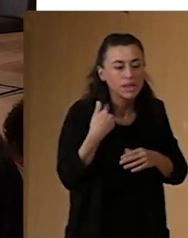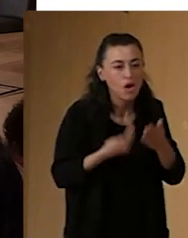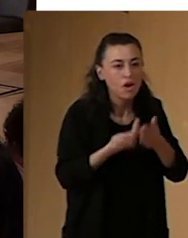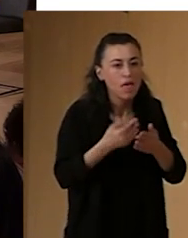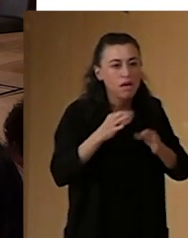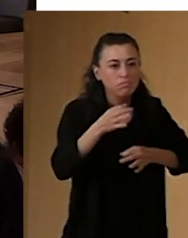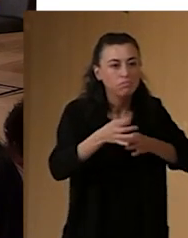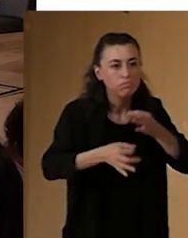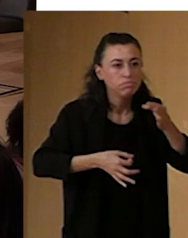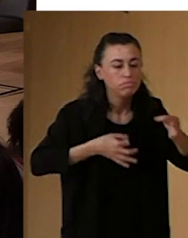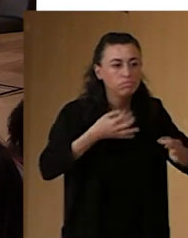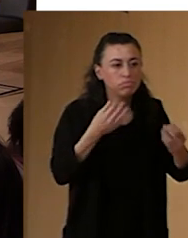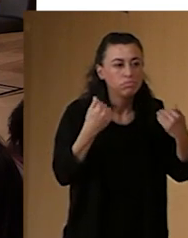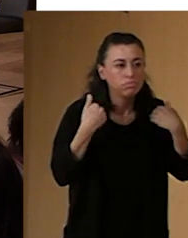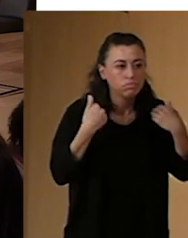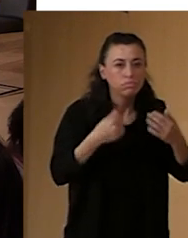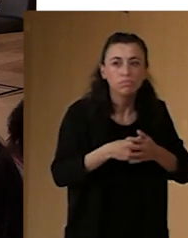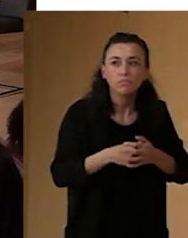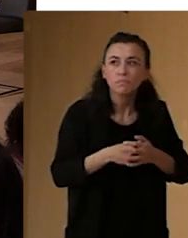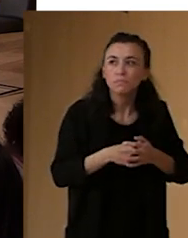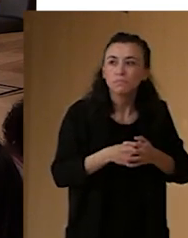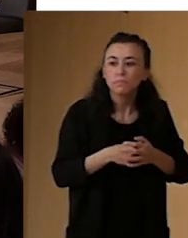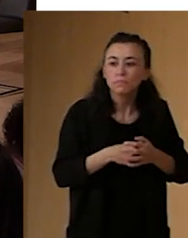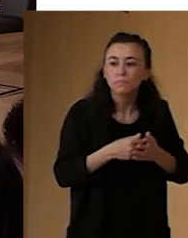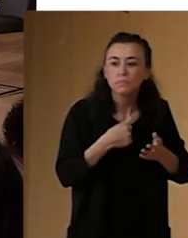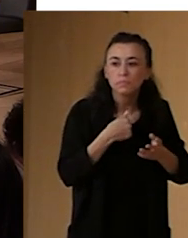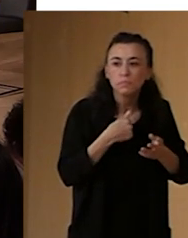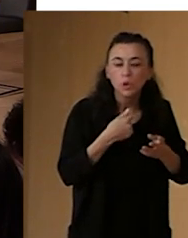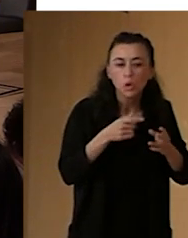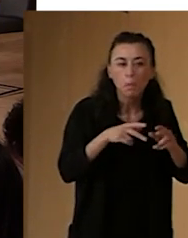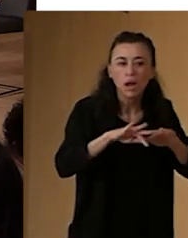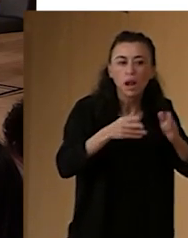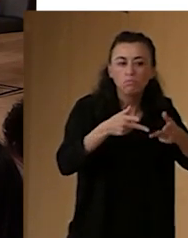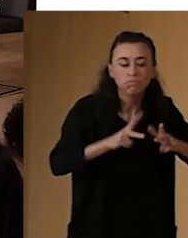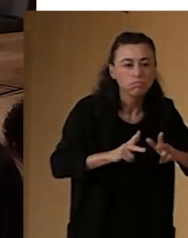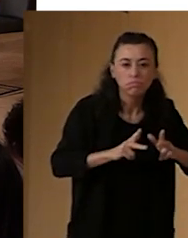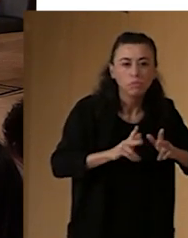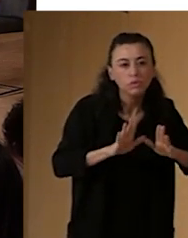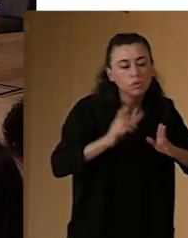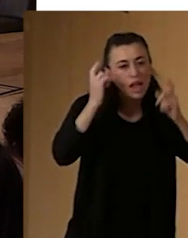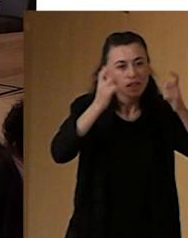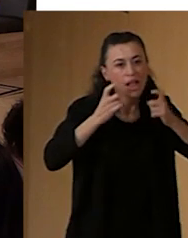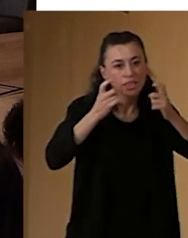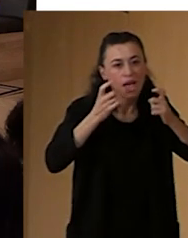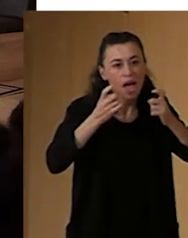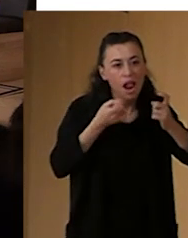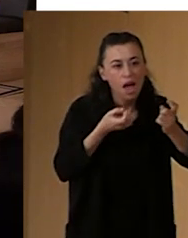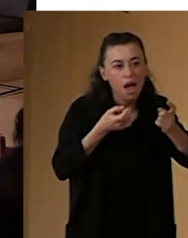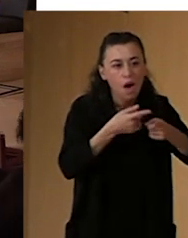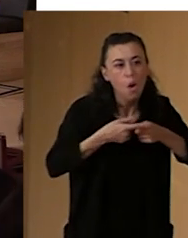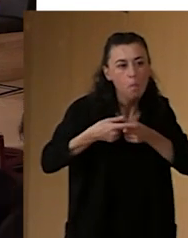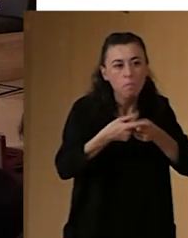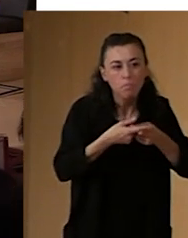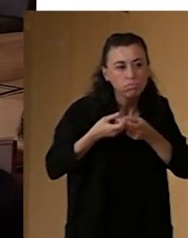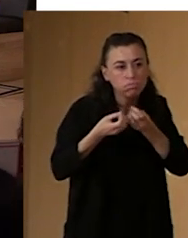que estaban ahí en la mesa y yo me habría sentado en la mesa. Pero bueno, voy a intentar compartir con vosotras la